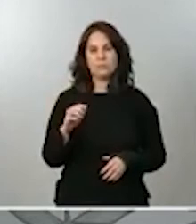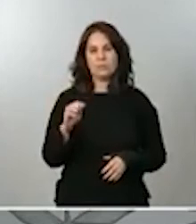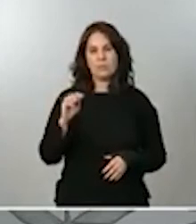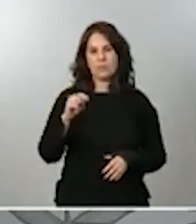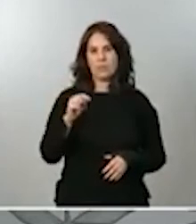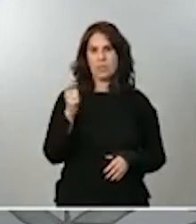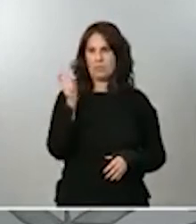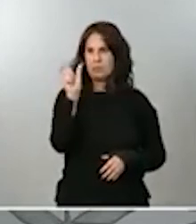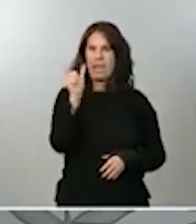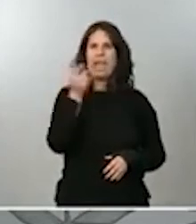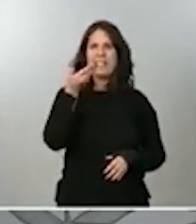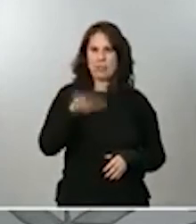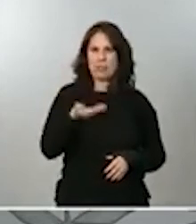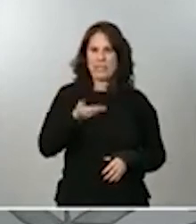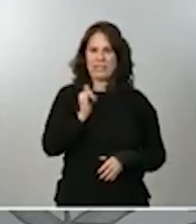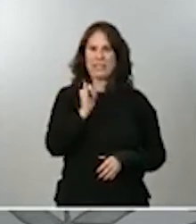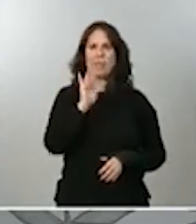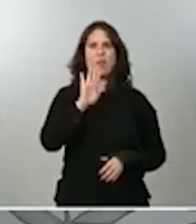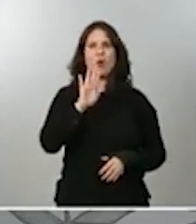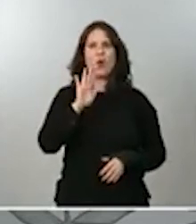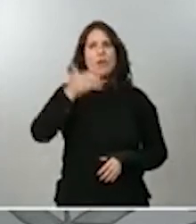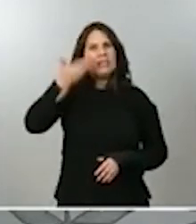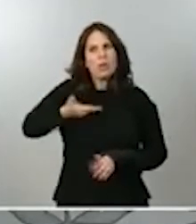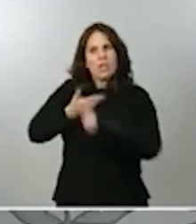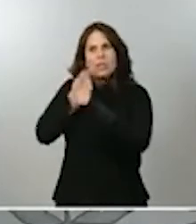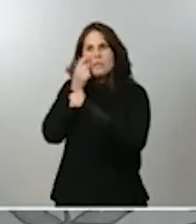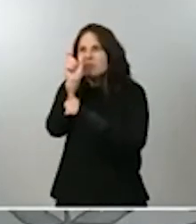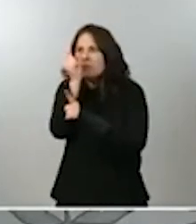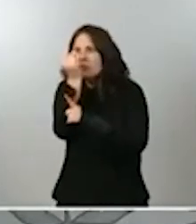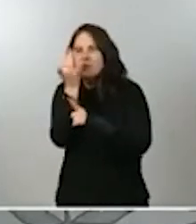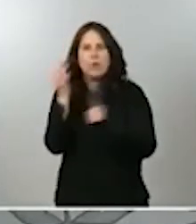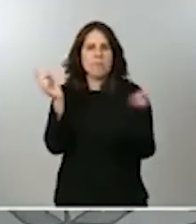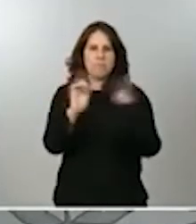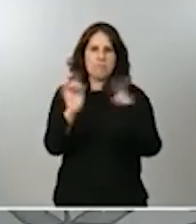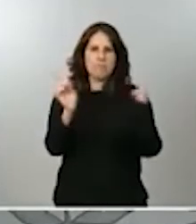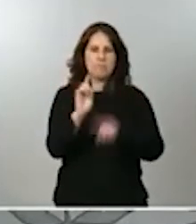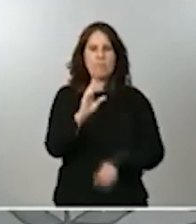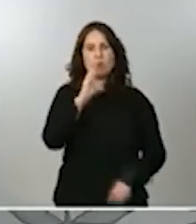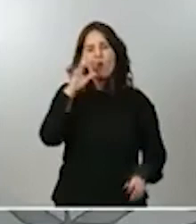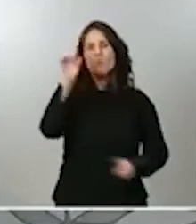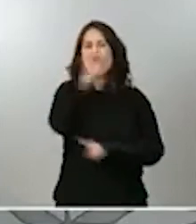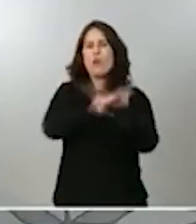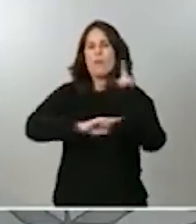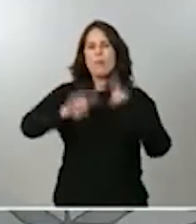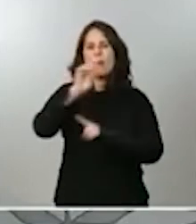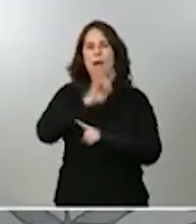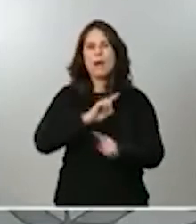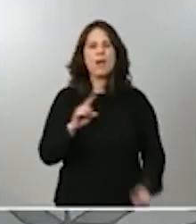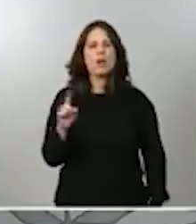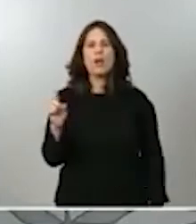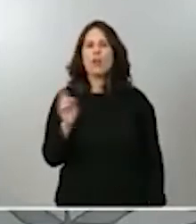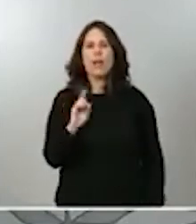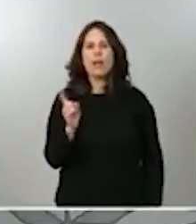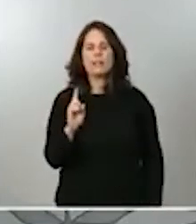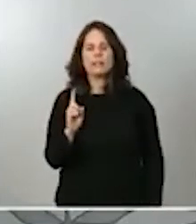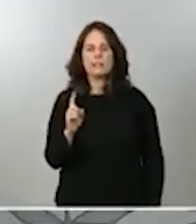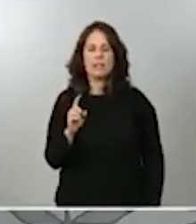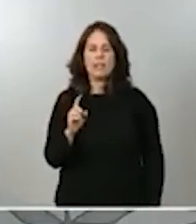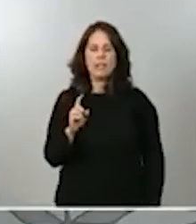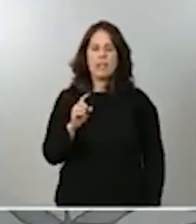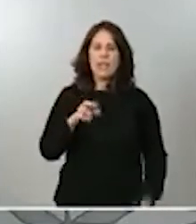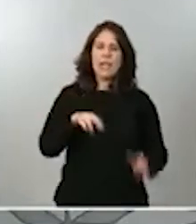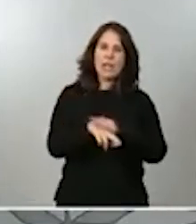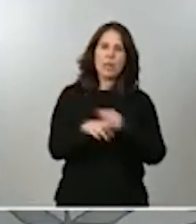determinante porque es verdad que el problema no radica en si son muchos o pocos recursos los que